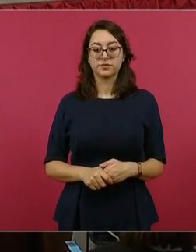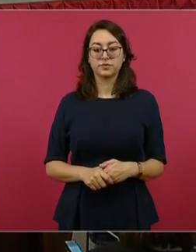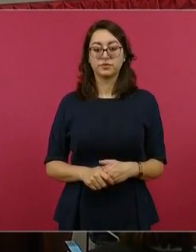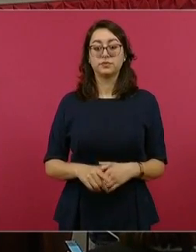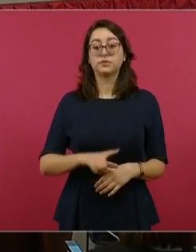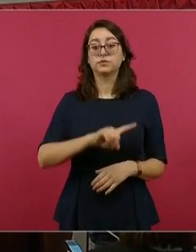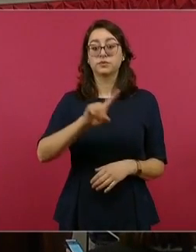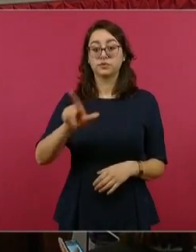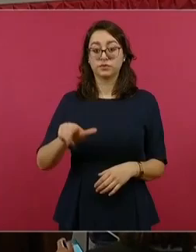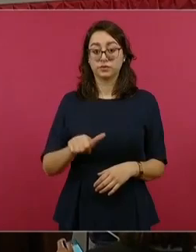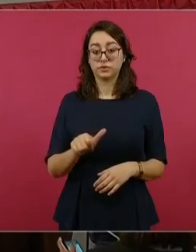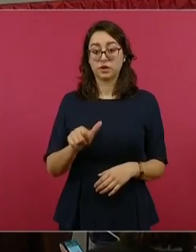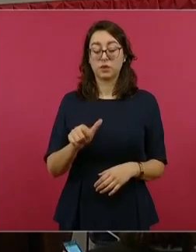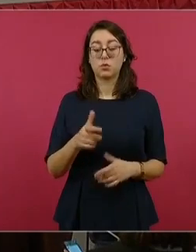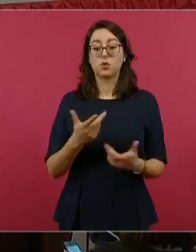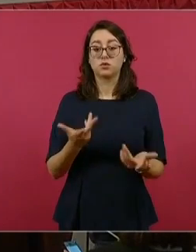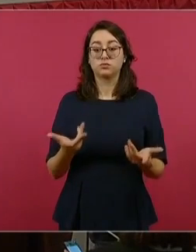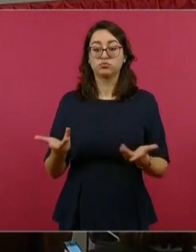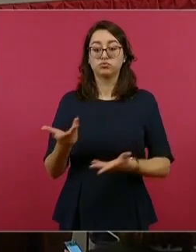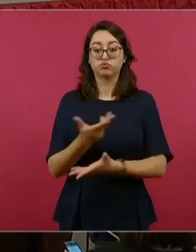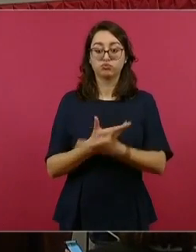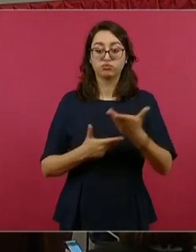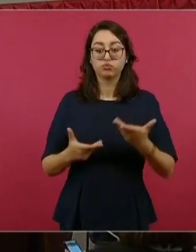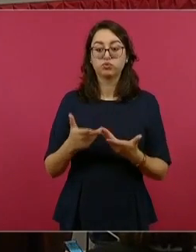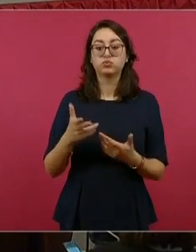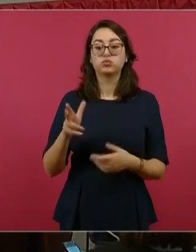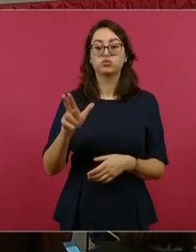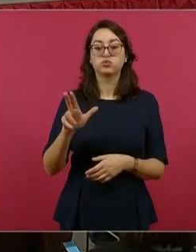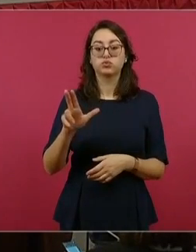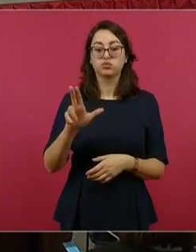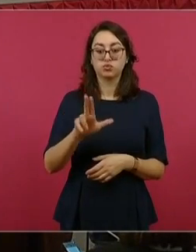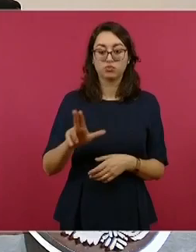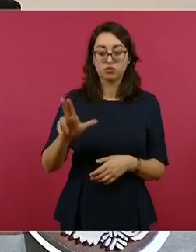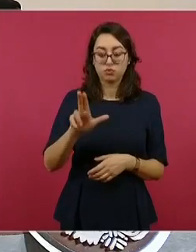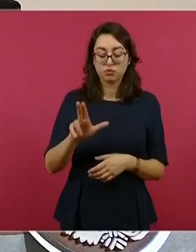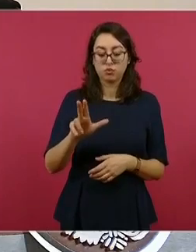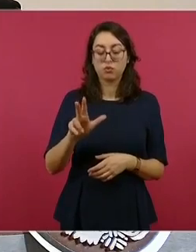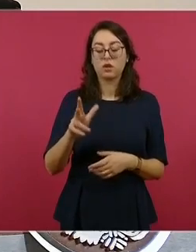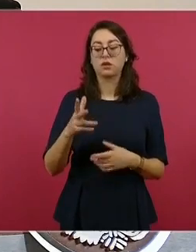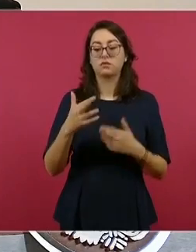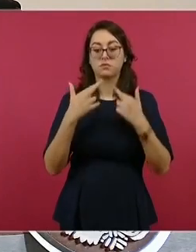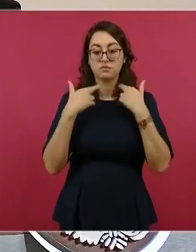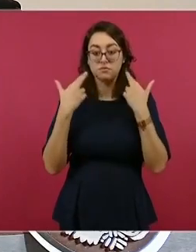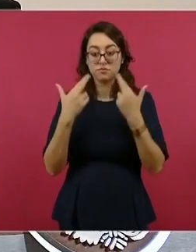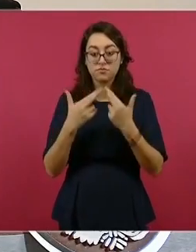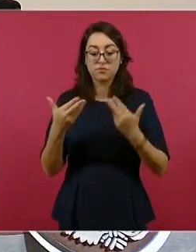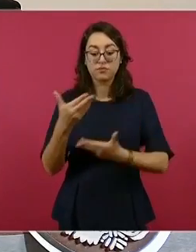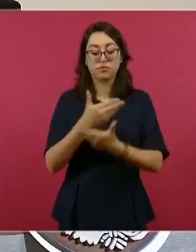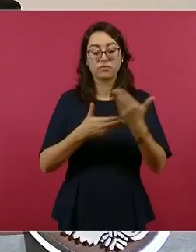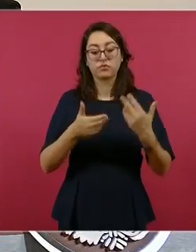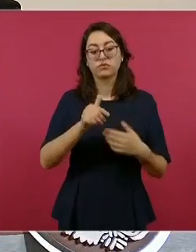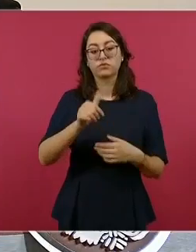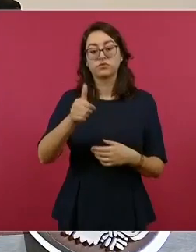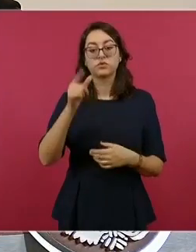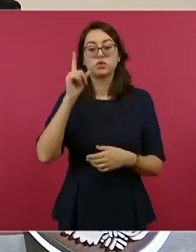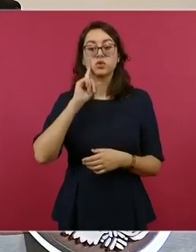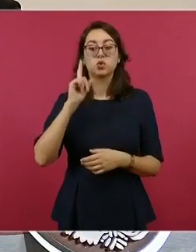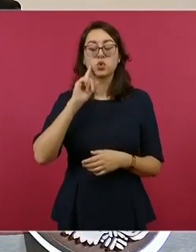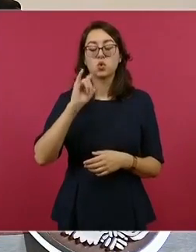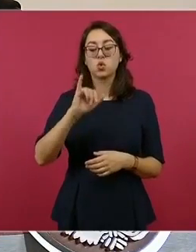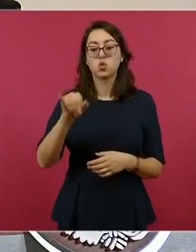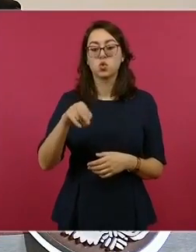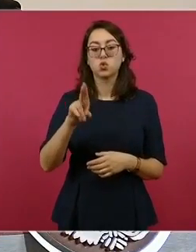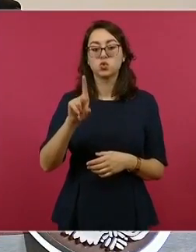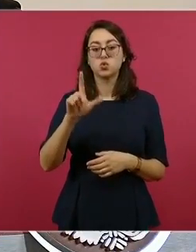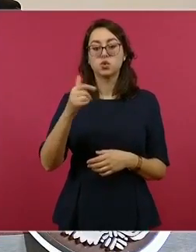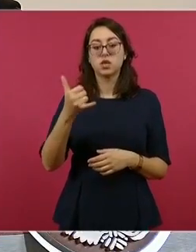Sherwood, nos acompañó de manera virtual Jody Thomas, asesora de Inteligencia y Seguridad Nacional